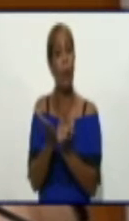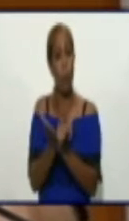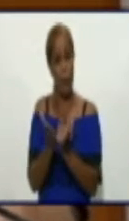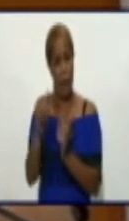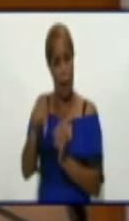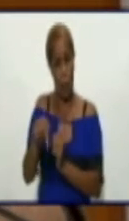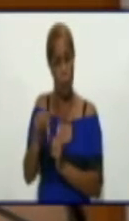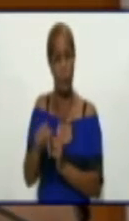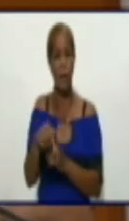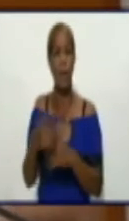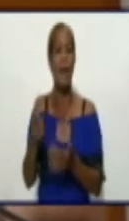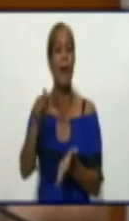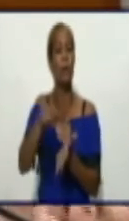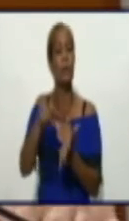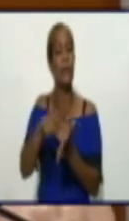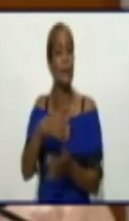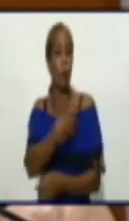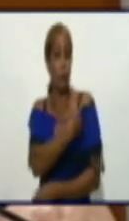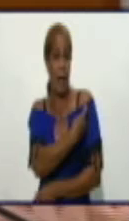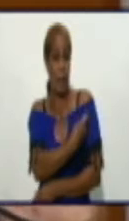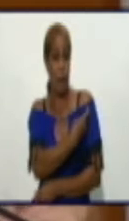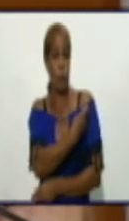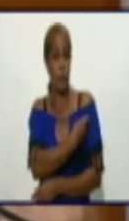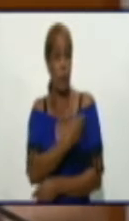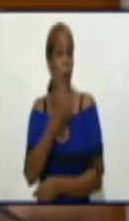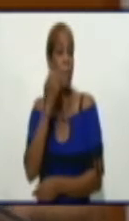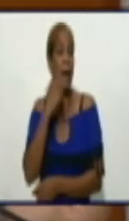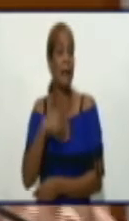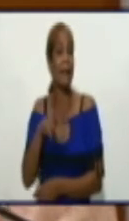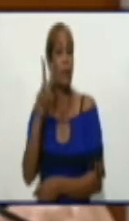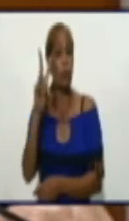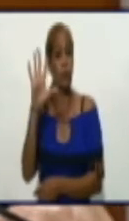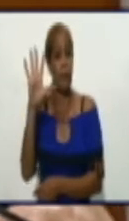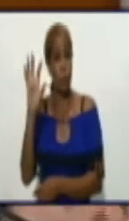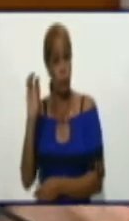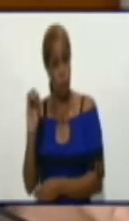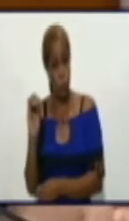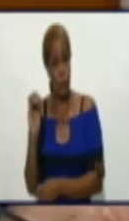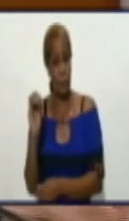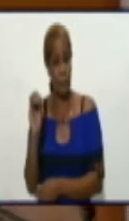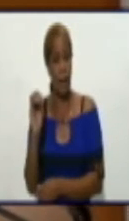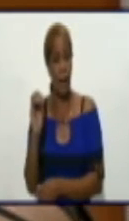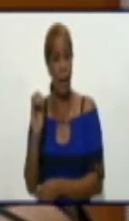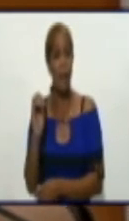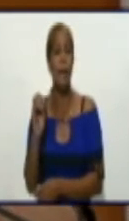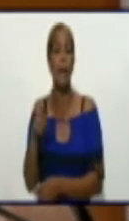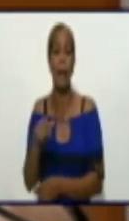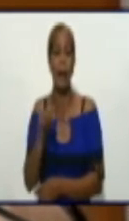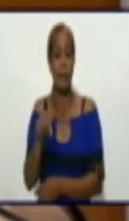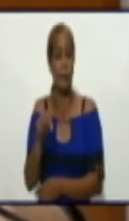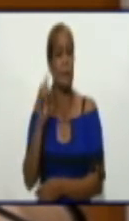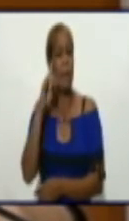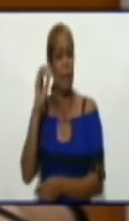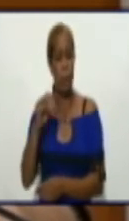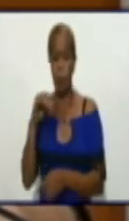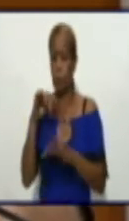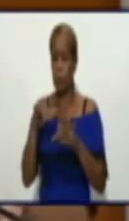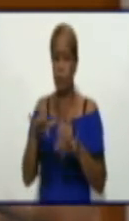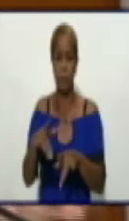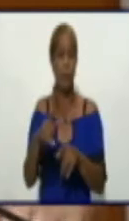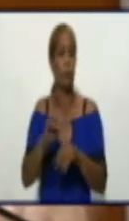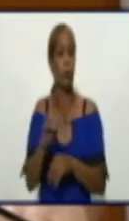hasta la fecha. Todos los días más de 250 hasta 300 personas pasan por allí, por este centro.